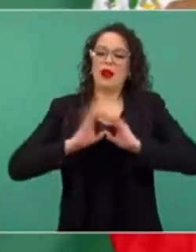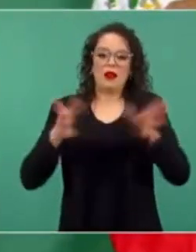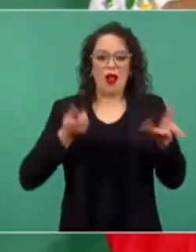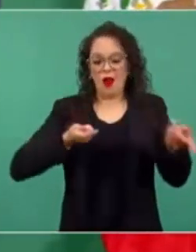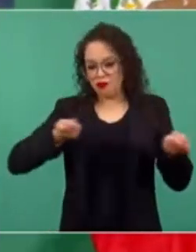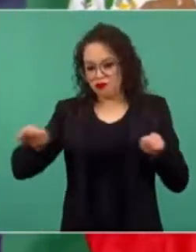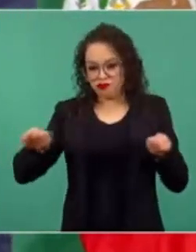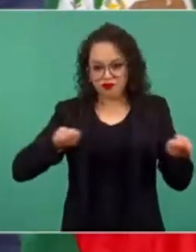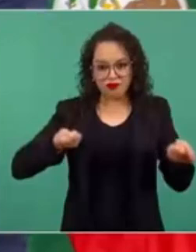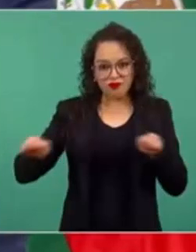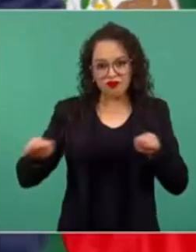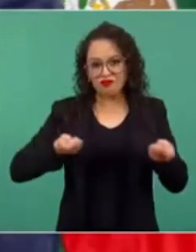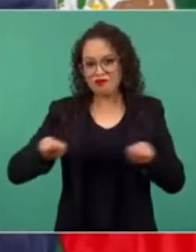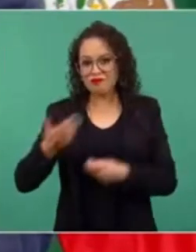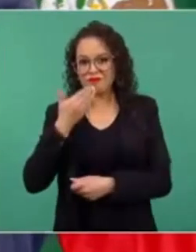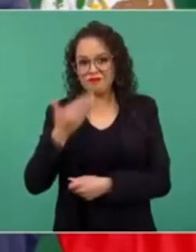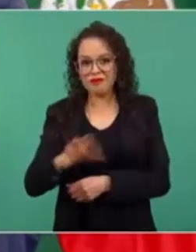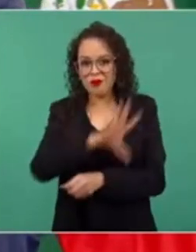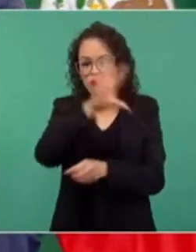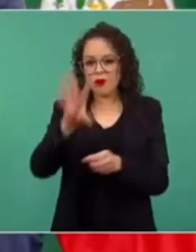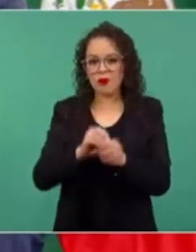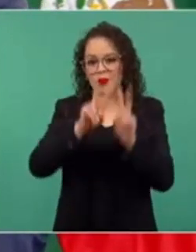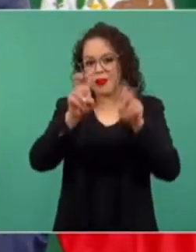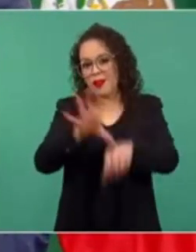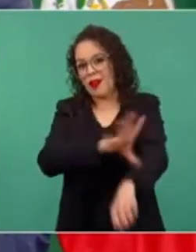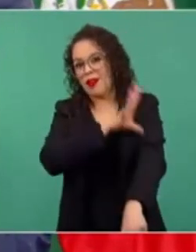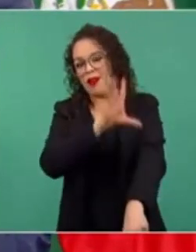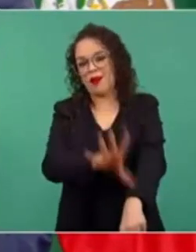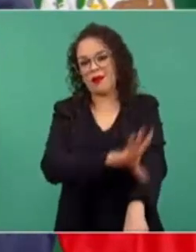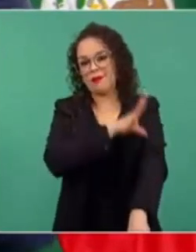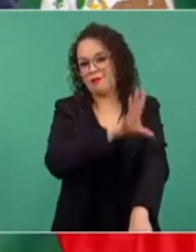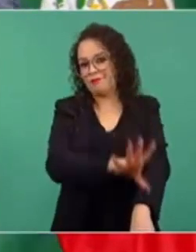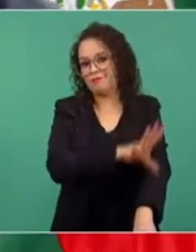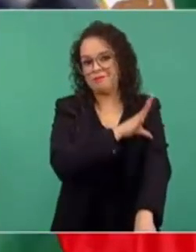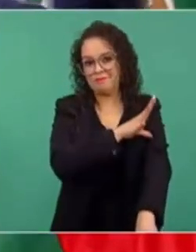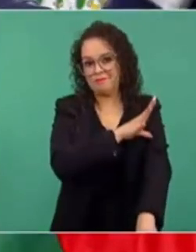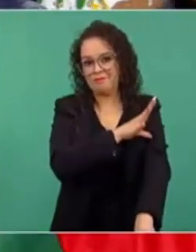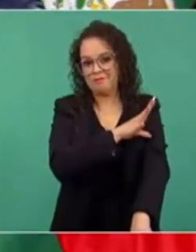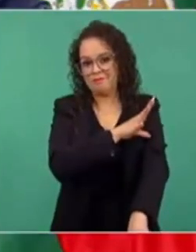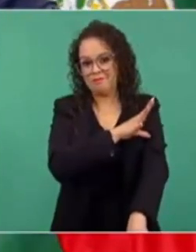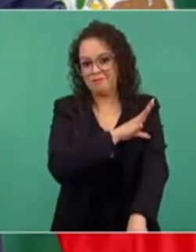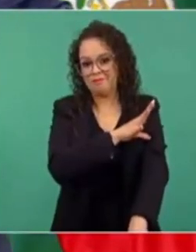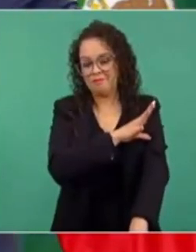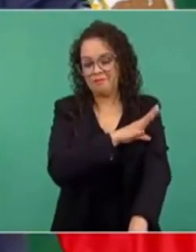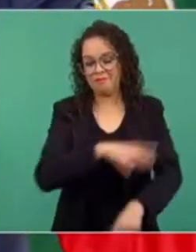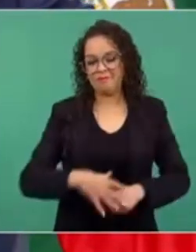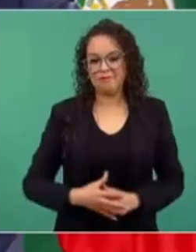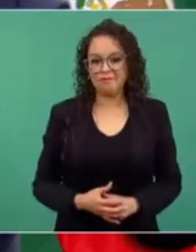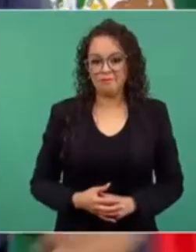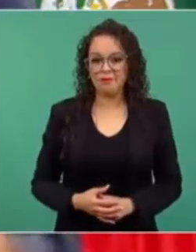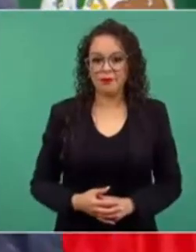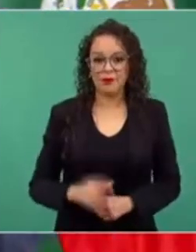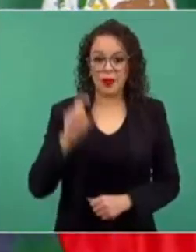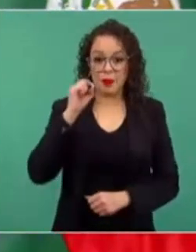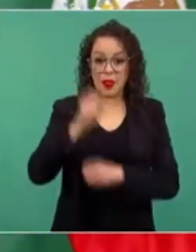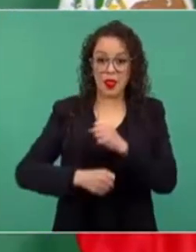eléctrico. Eléctrico, 20 años atrás,